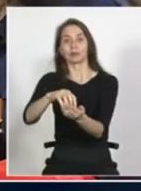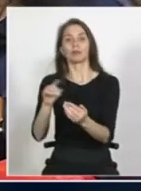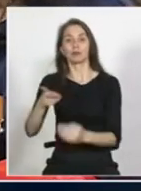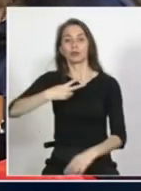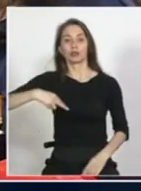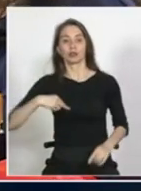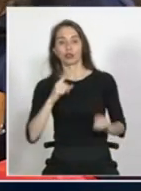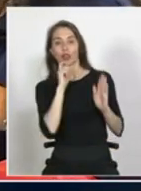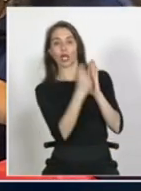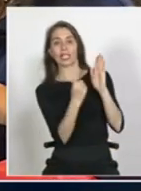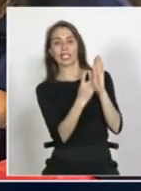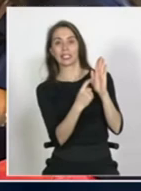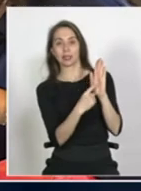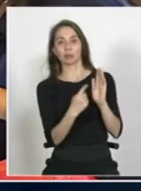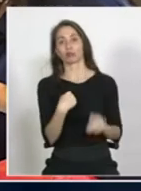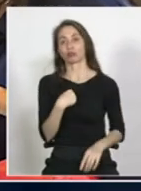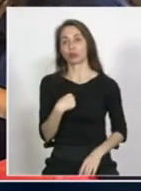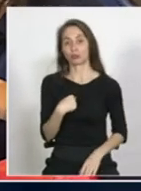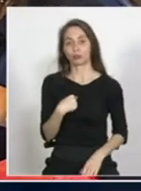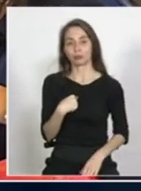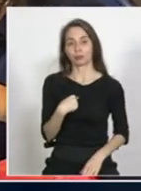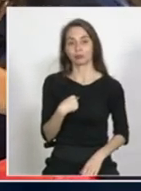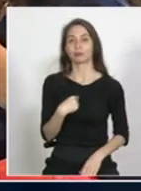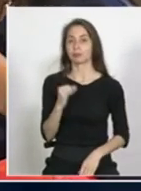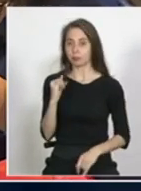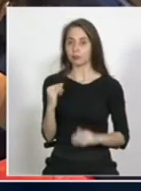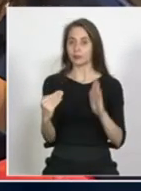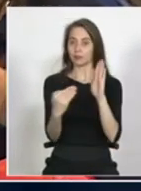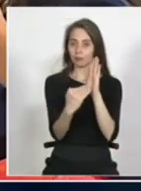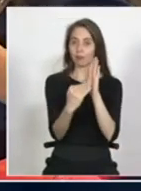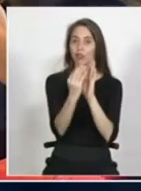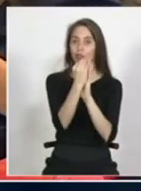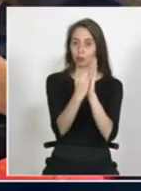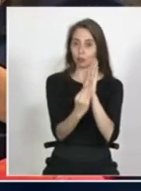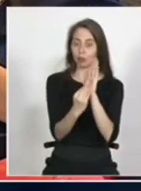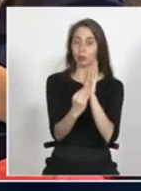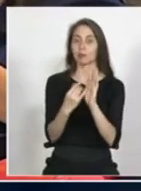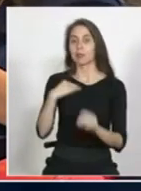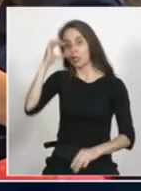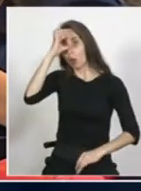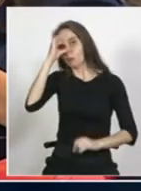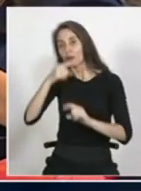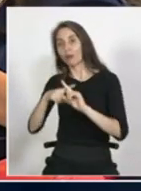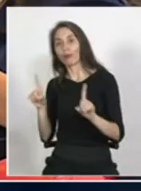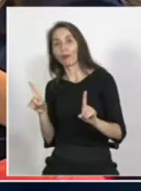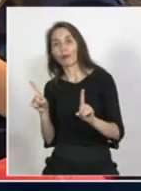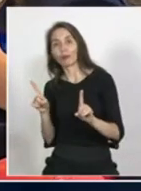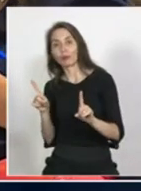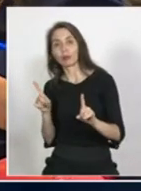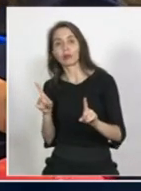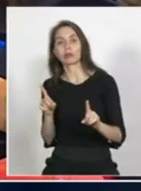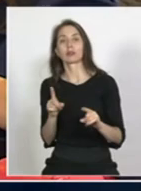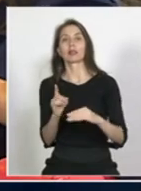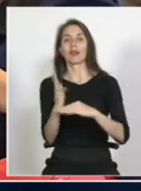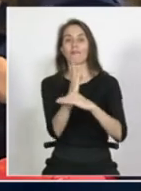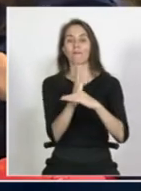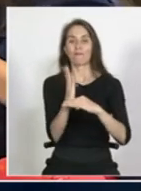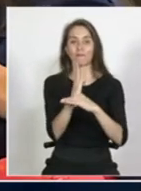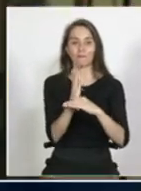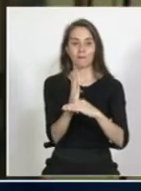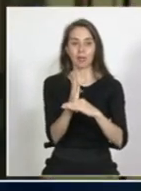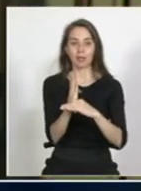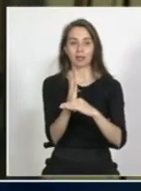que nosotros tenemos ahora yo por supuesto que estoy a favor de que eso se contemple pero mi punto es otro mi punto es que siendo la base siendo